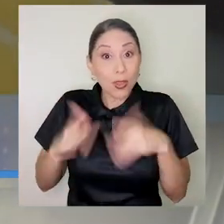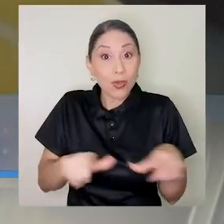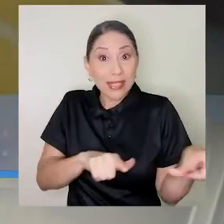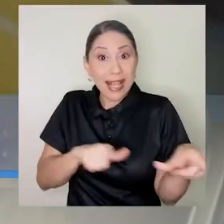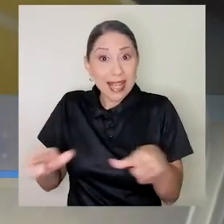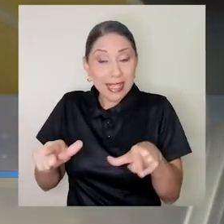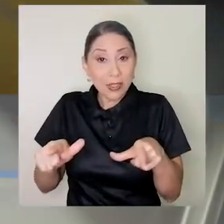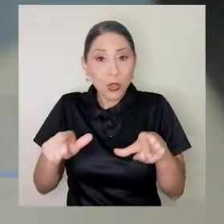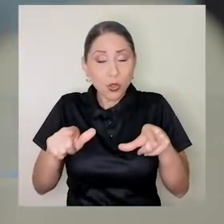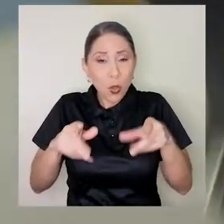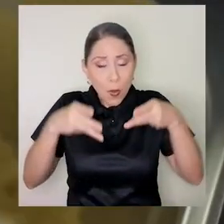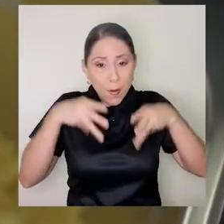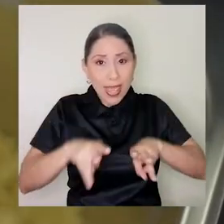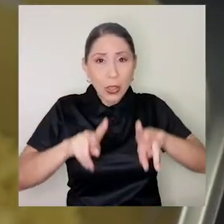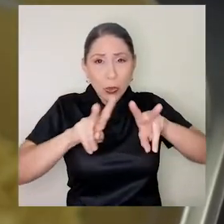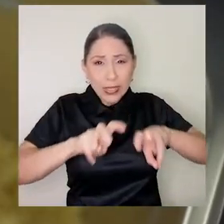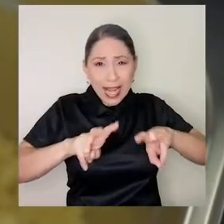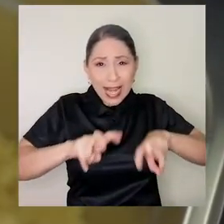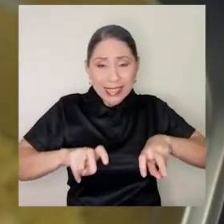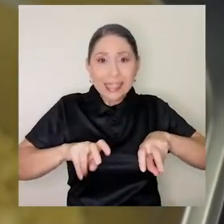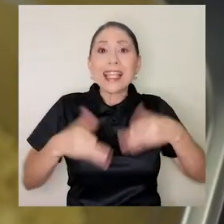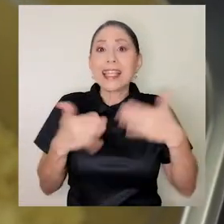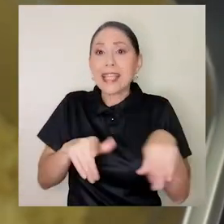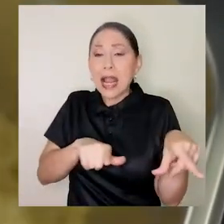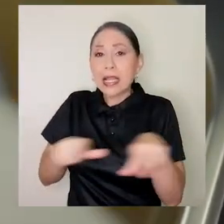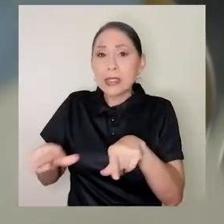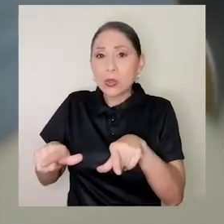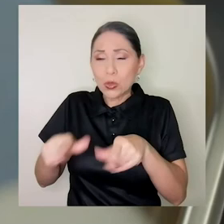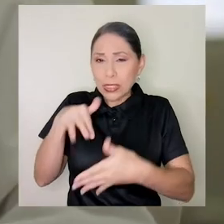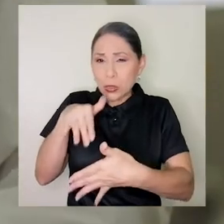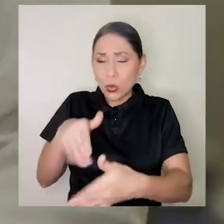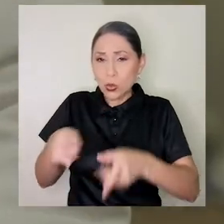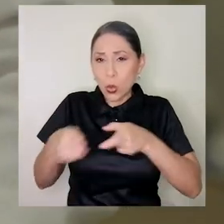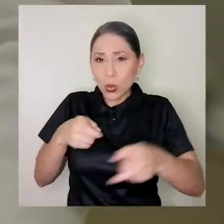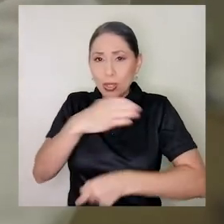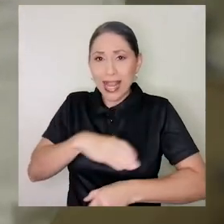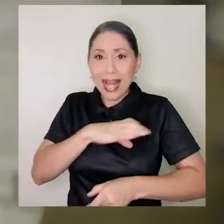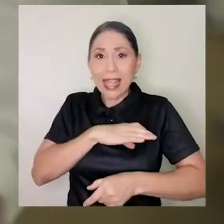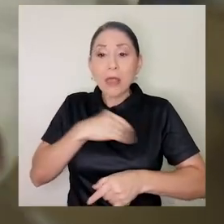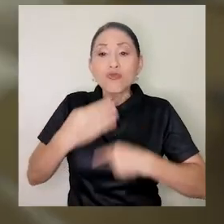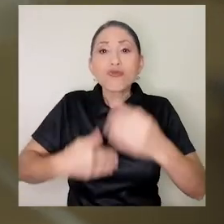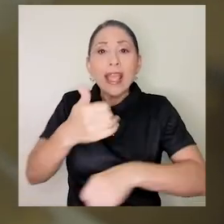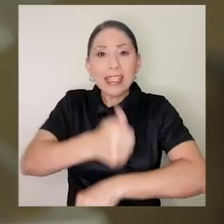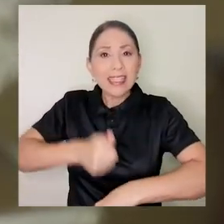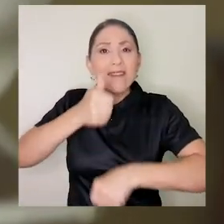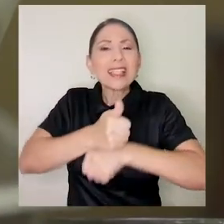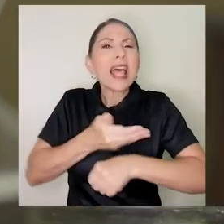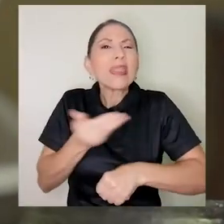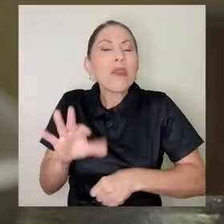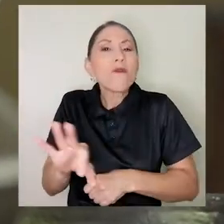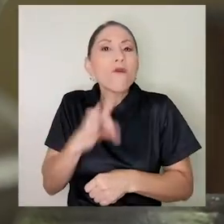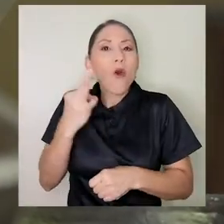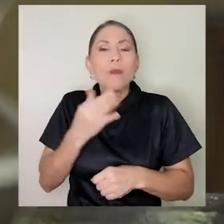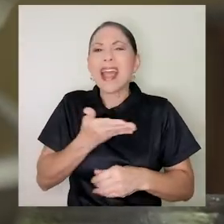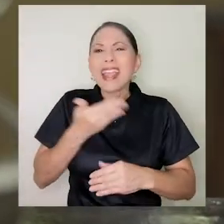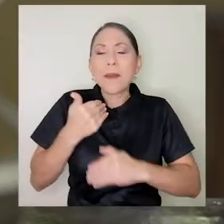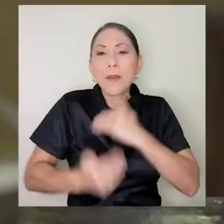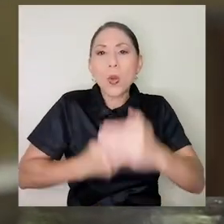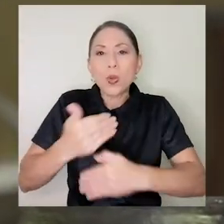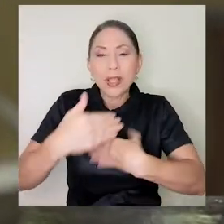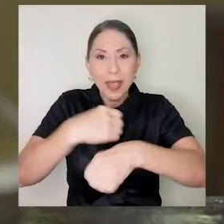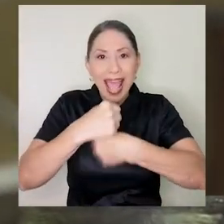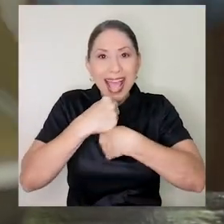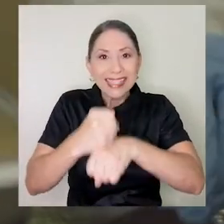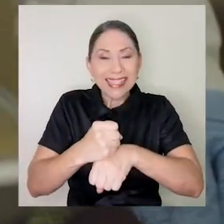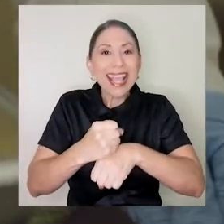listos los métodos de análisis y los estudios de control de calidad, se establecería la fórmula y el procedimiento óptimos